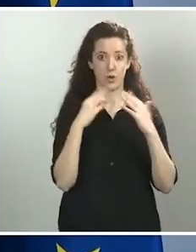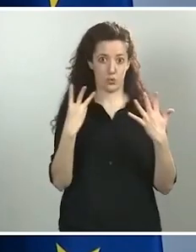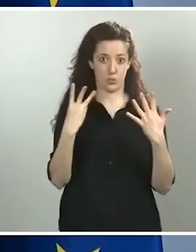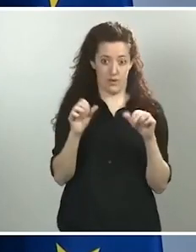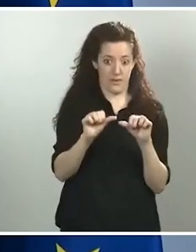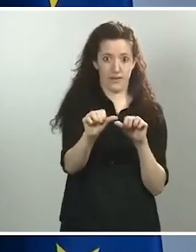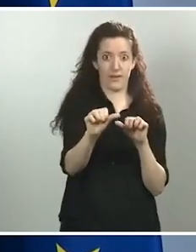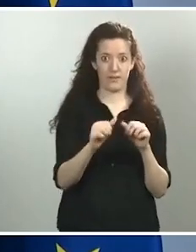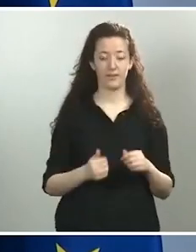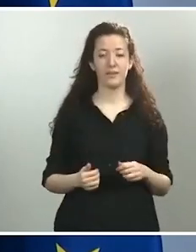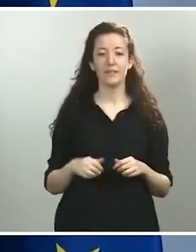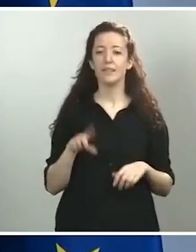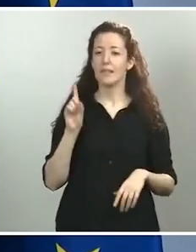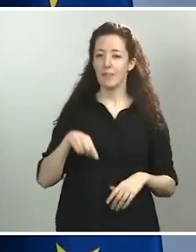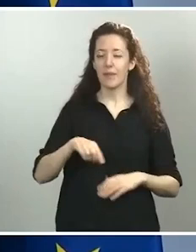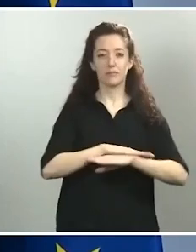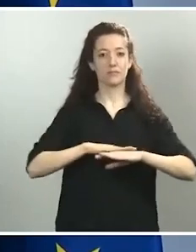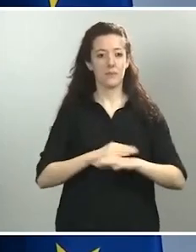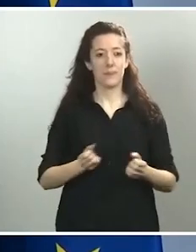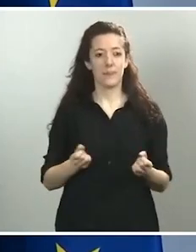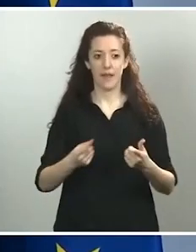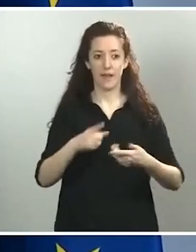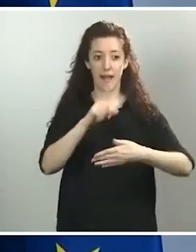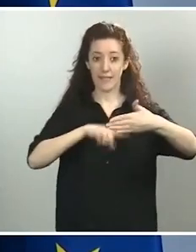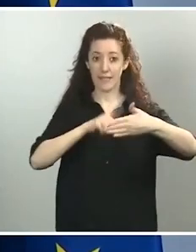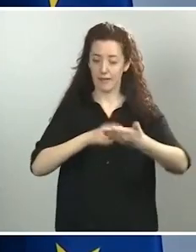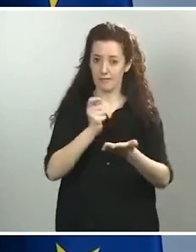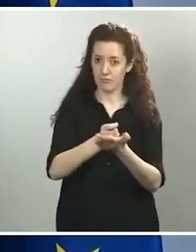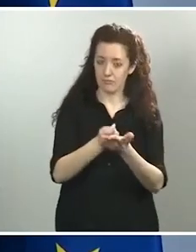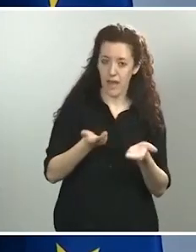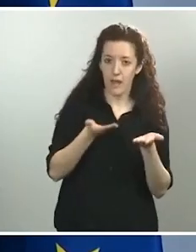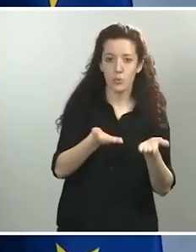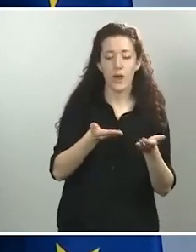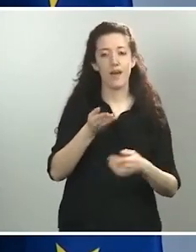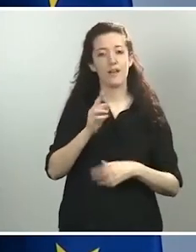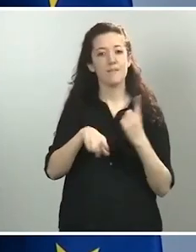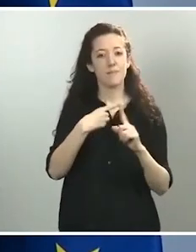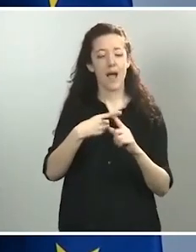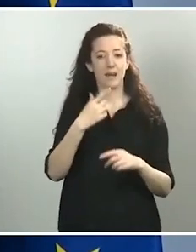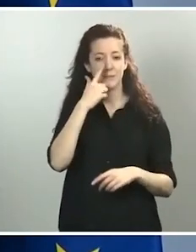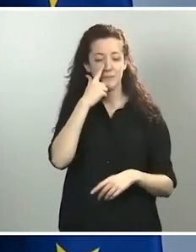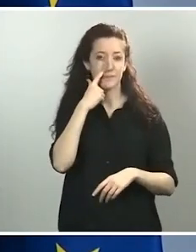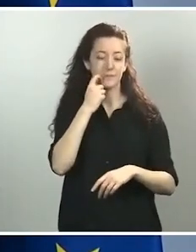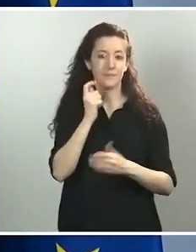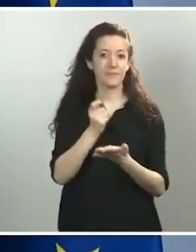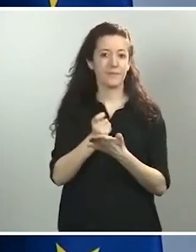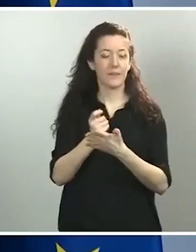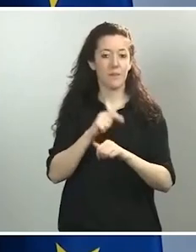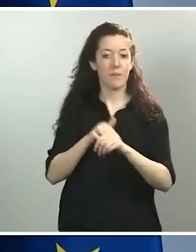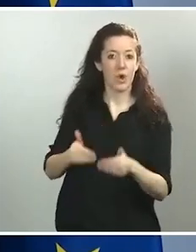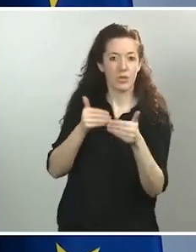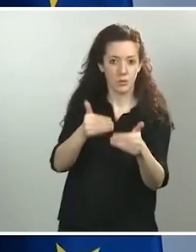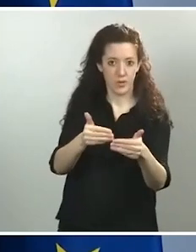facilitado ayudas al alquiler y ha facilitado moratorias para familias y también para otros actores sociales.